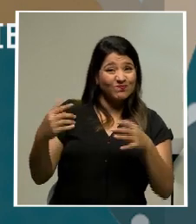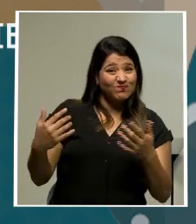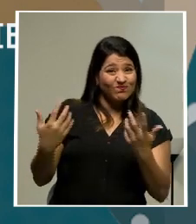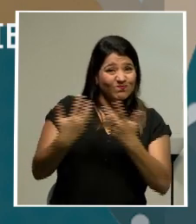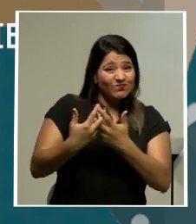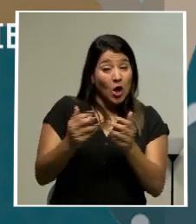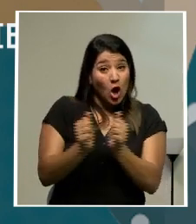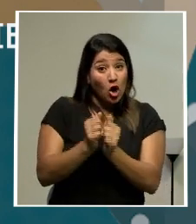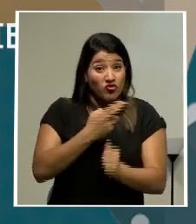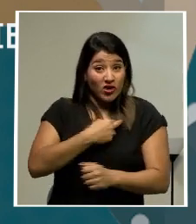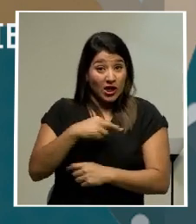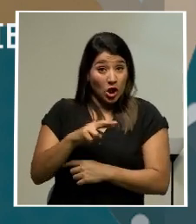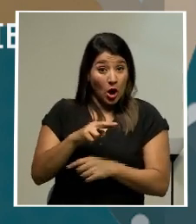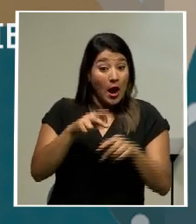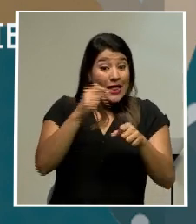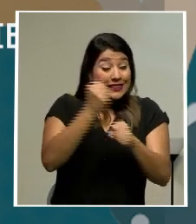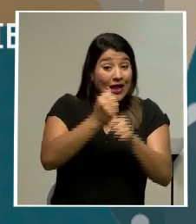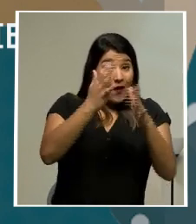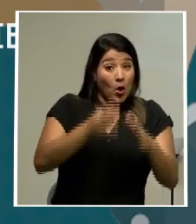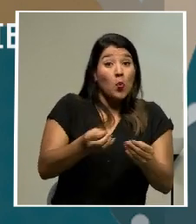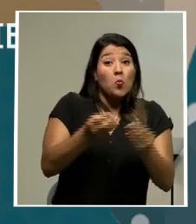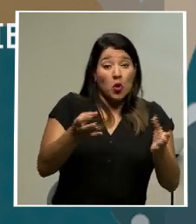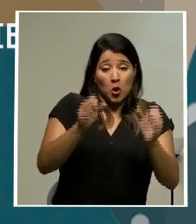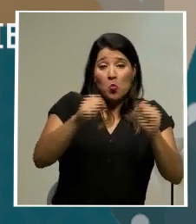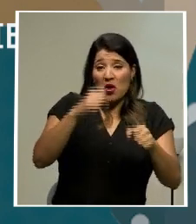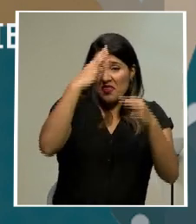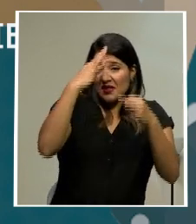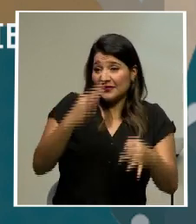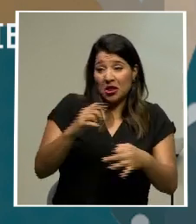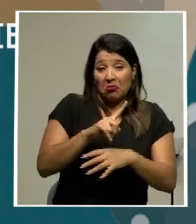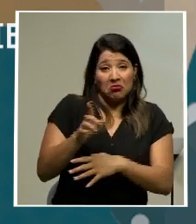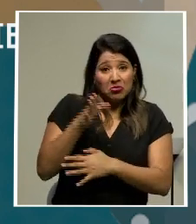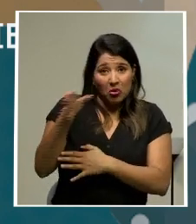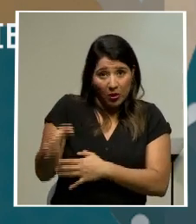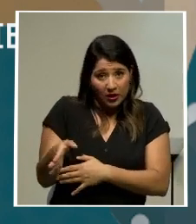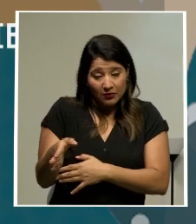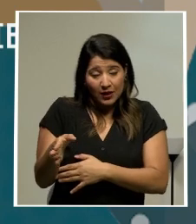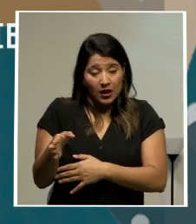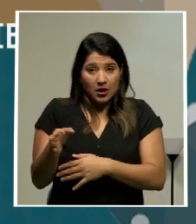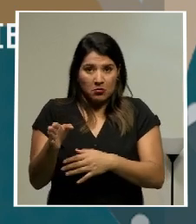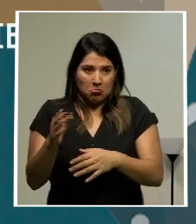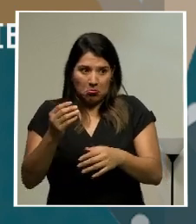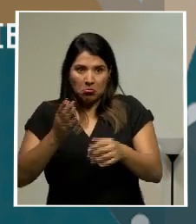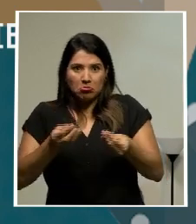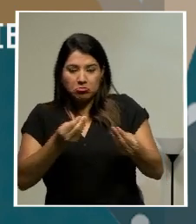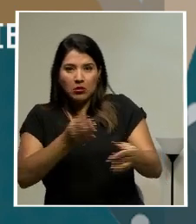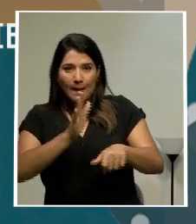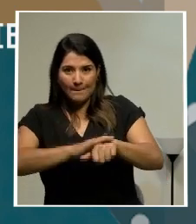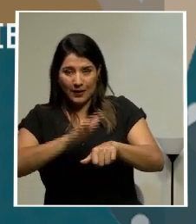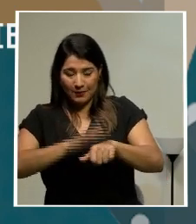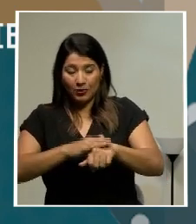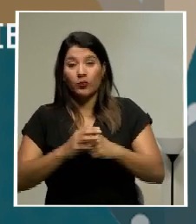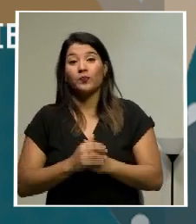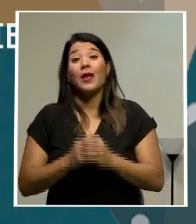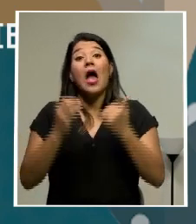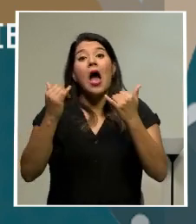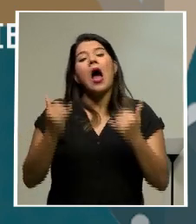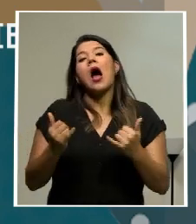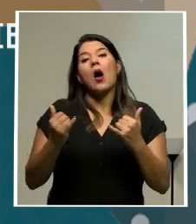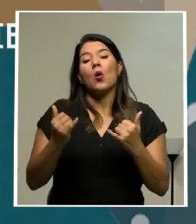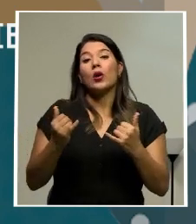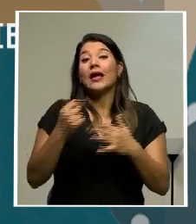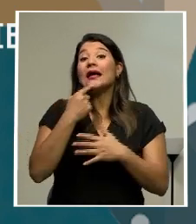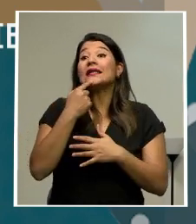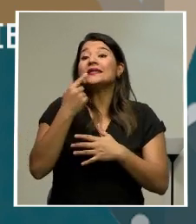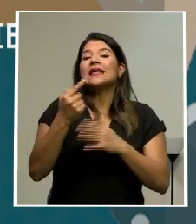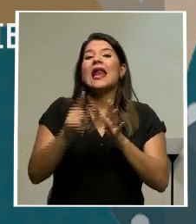propio presidente de la república, Carlos Alvarado había admitido que este aspecto se negoció para que la ley